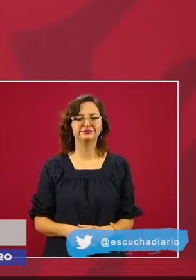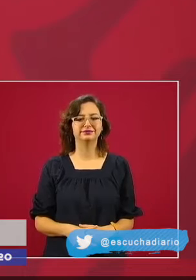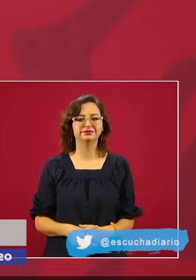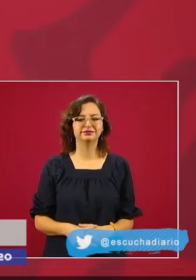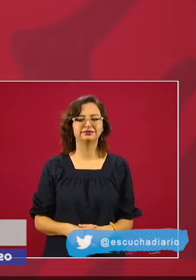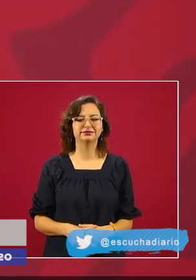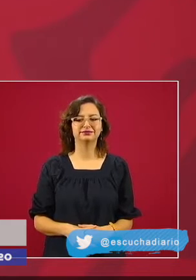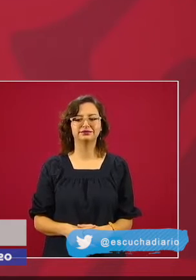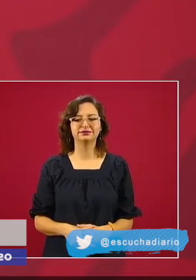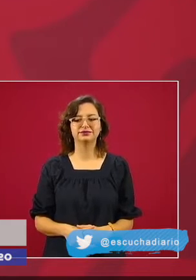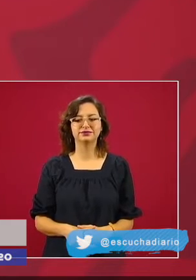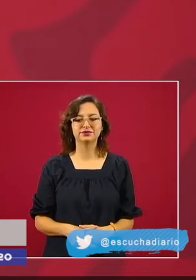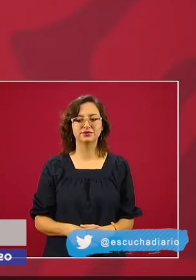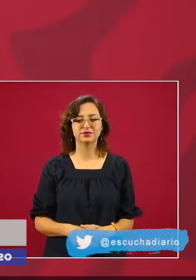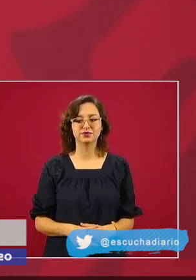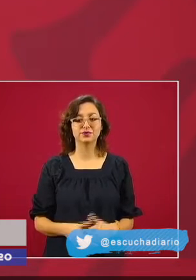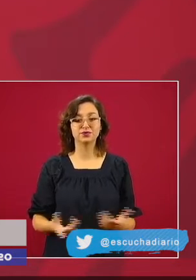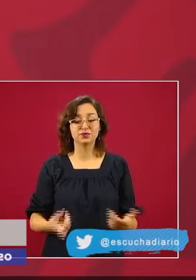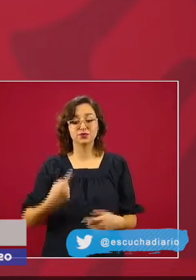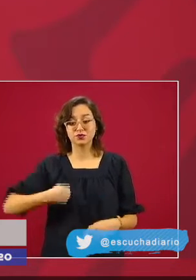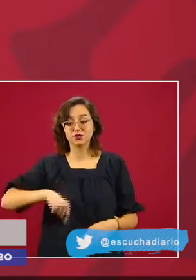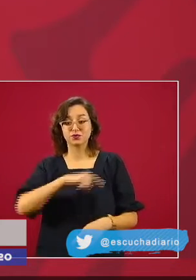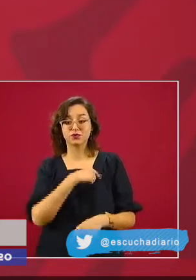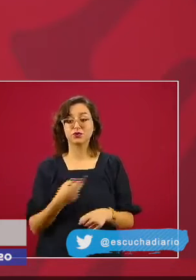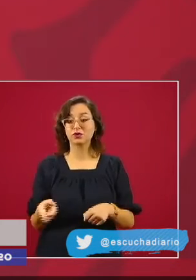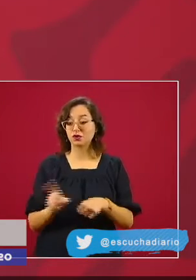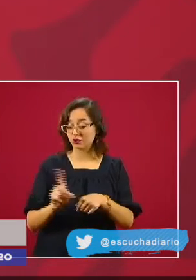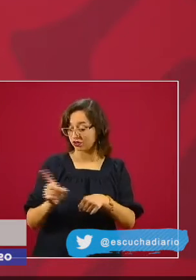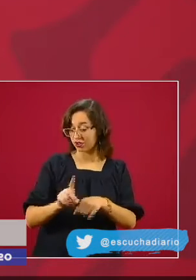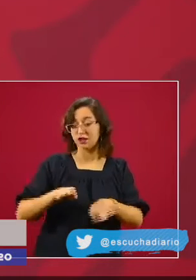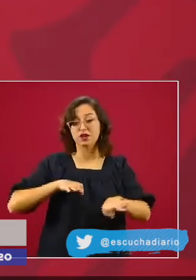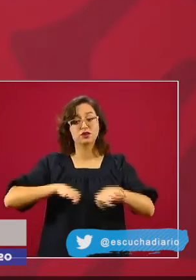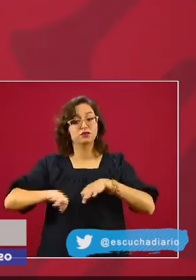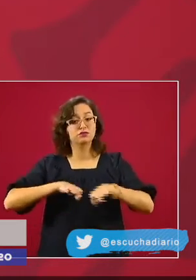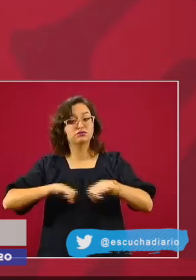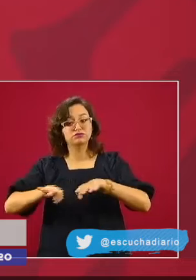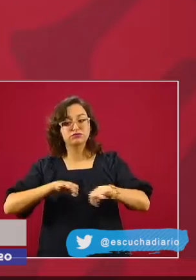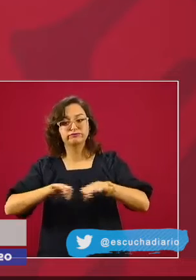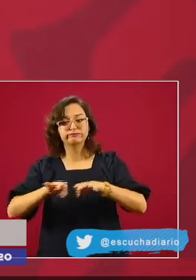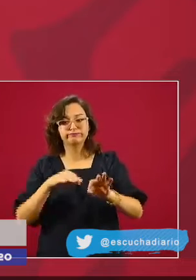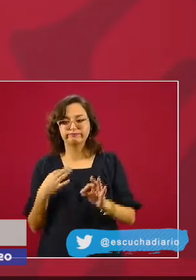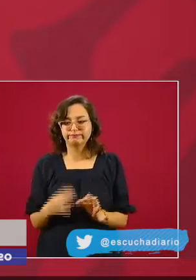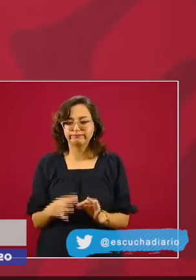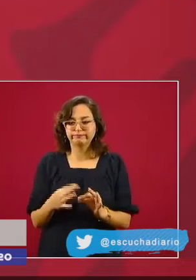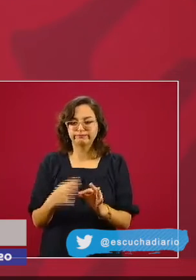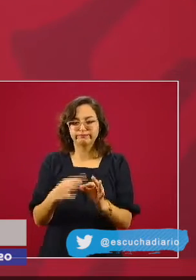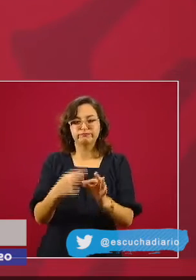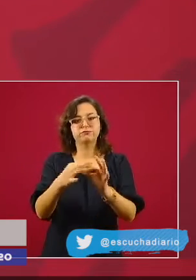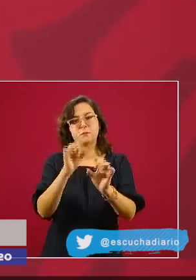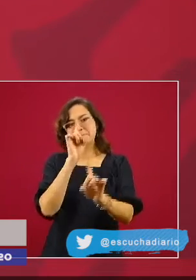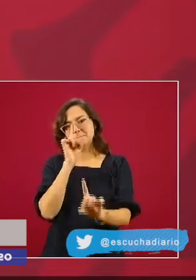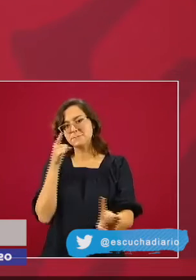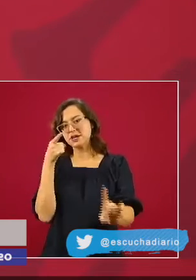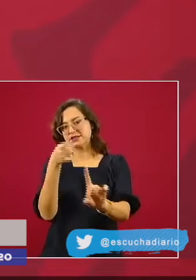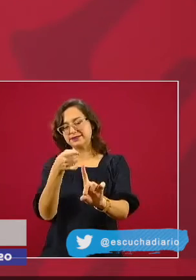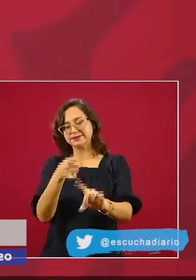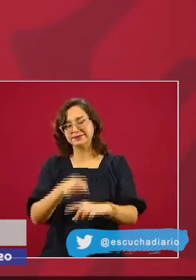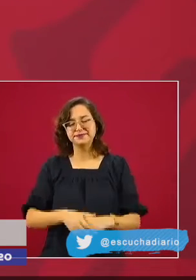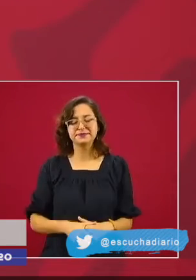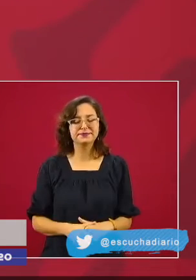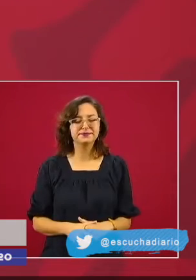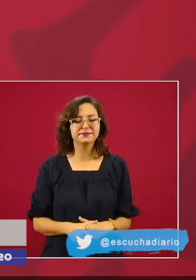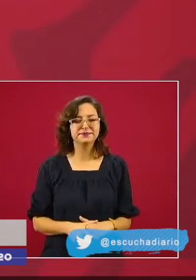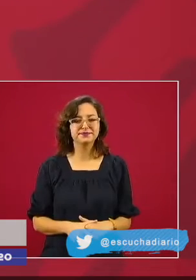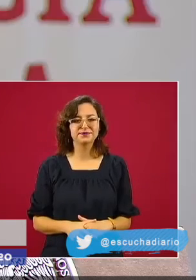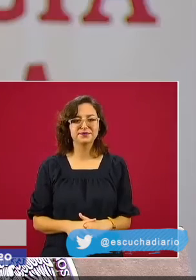gobiernos y científicos trabajen y se garantice el acceso a esta vacuna. Lo importante es la unidad, que los resultados se pongan